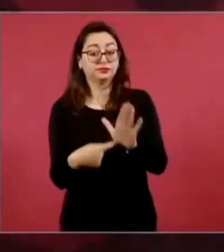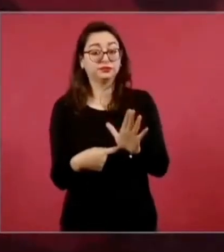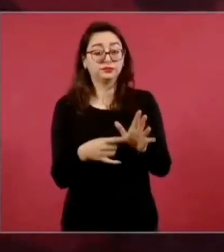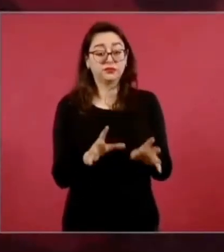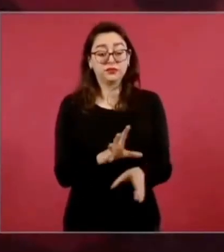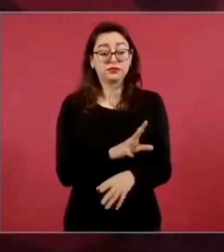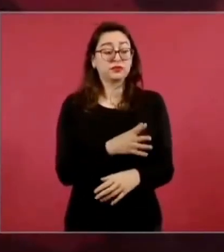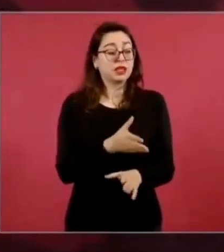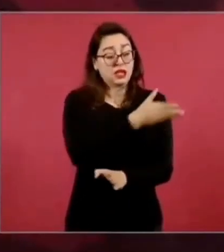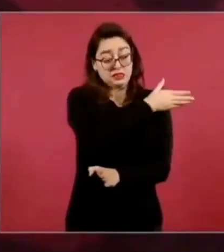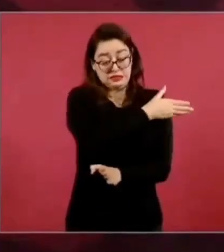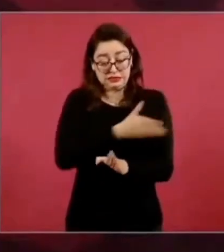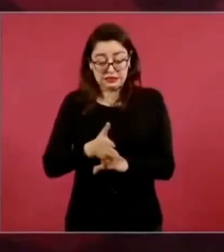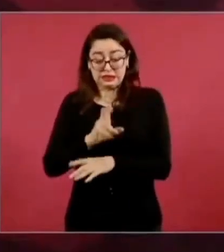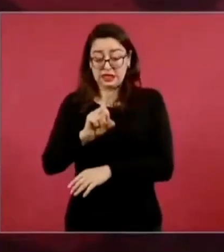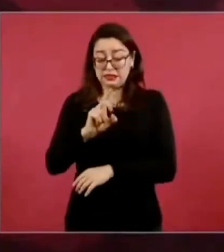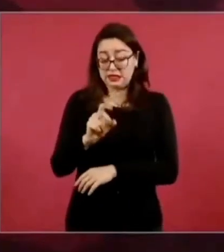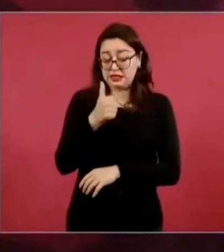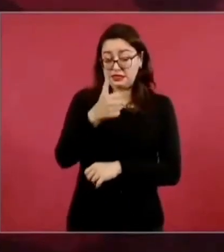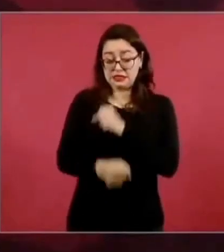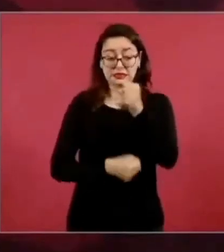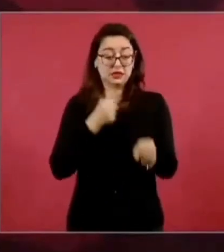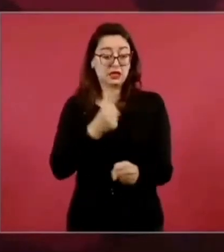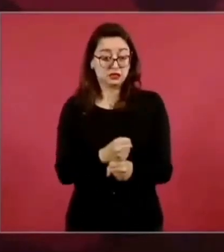reformas a la constitución que hicieron